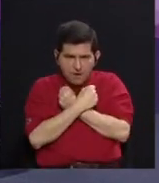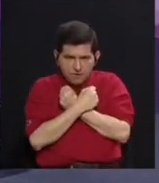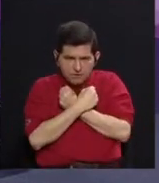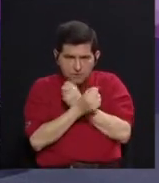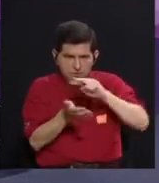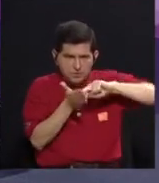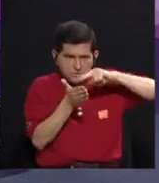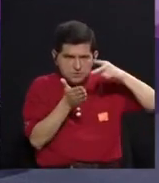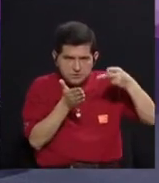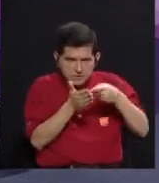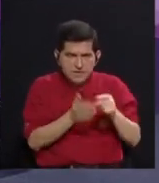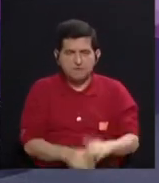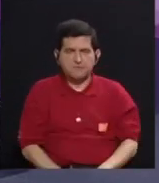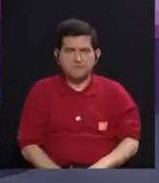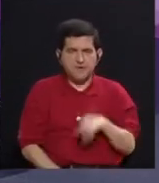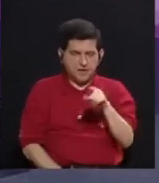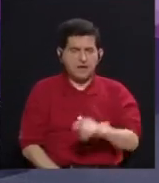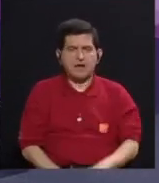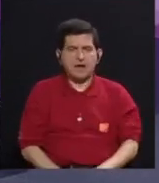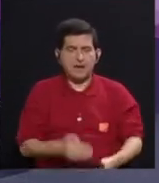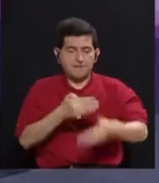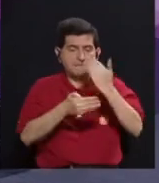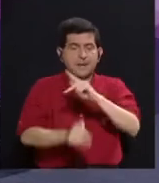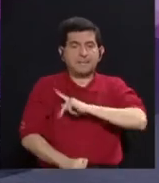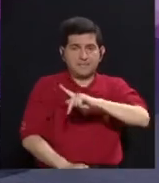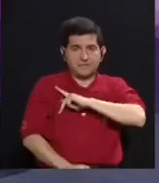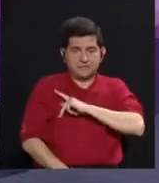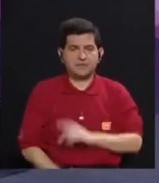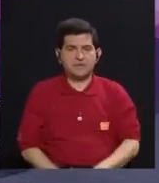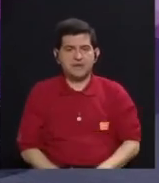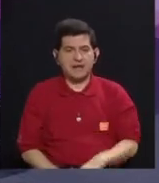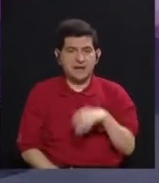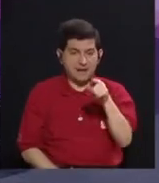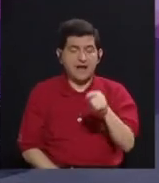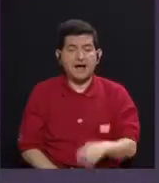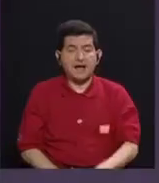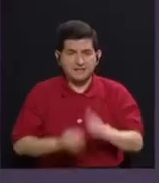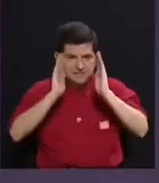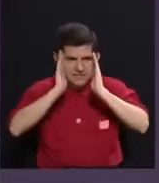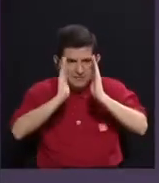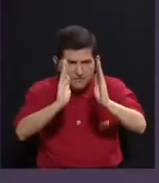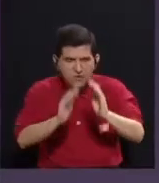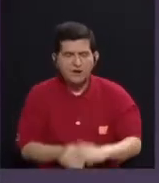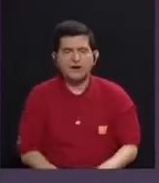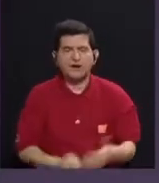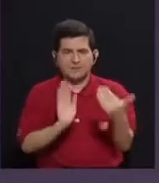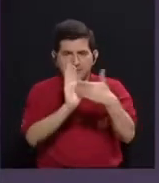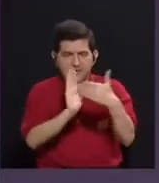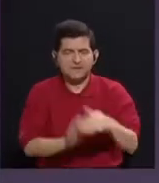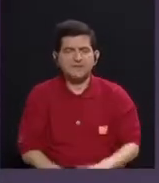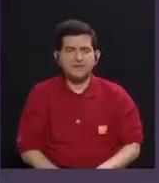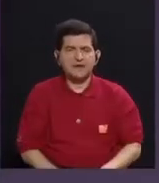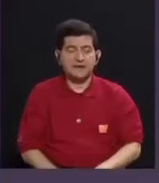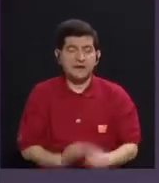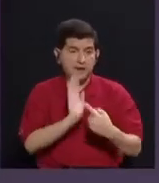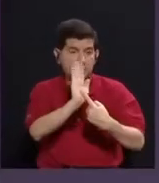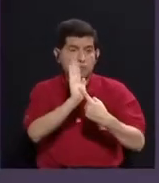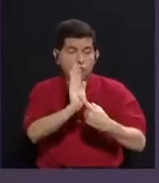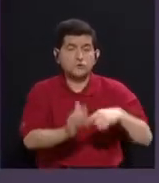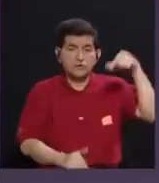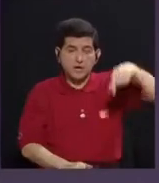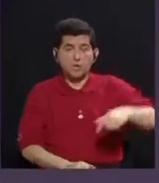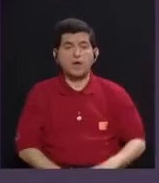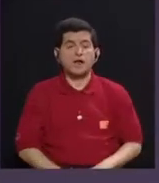vuelve prepersonal, es decir, el afecto se dirige para ser afectado. Entonces, una performatividad queer siempre se